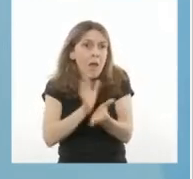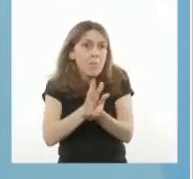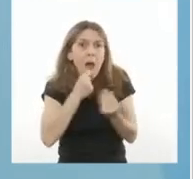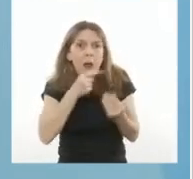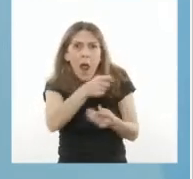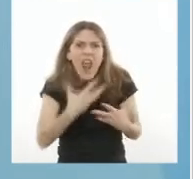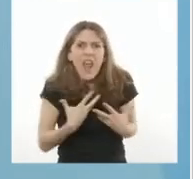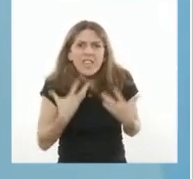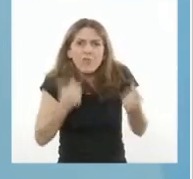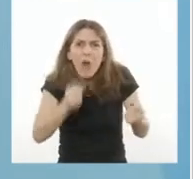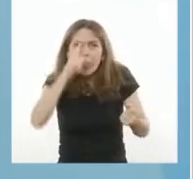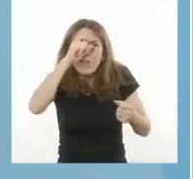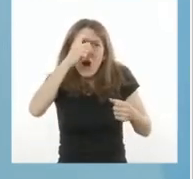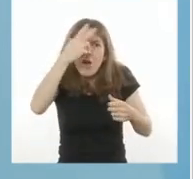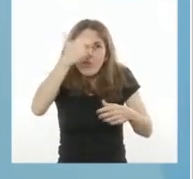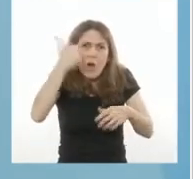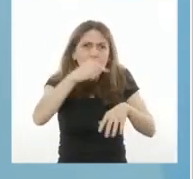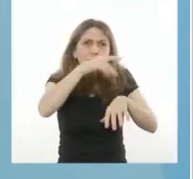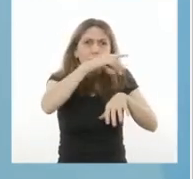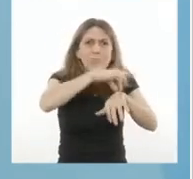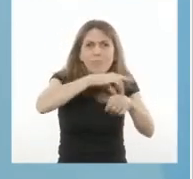enorme esfuerzo que hacen cada día.